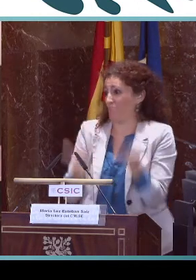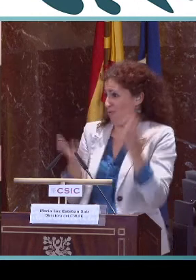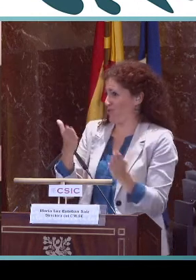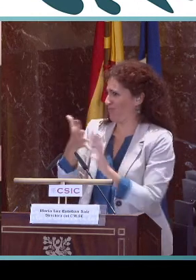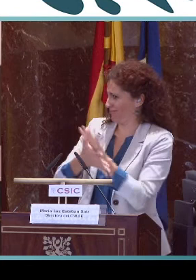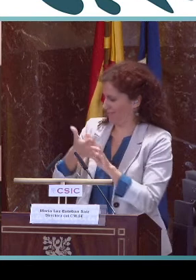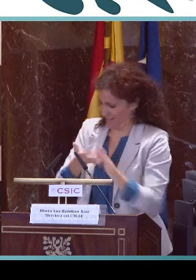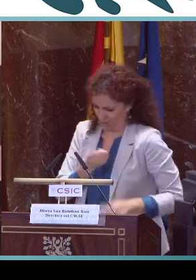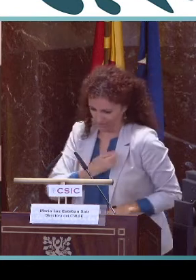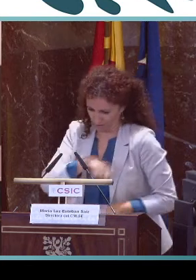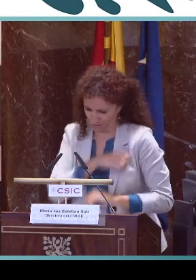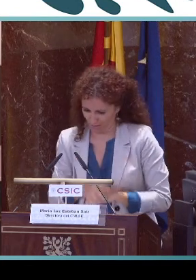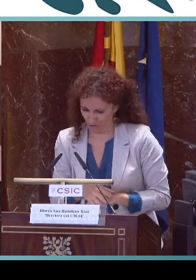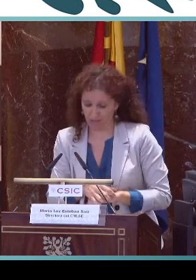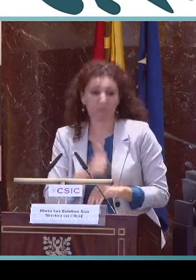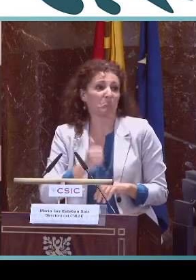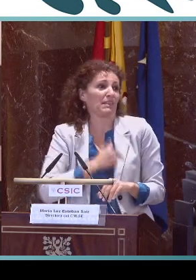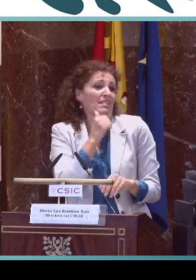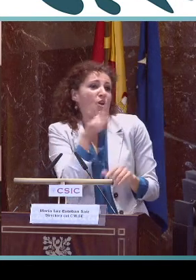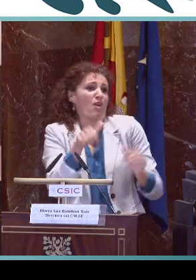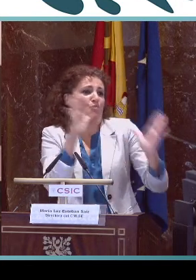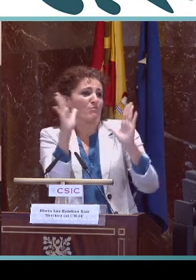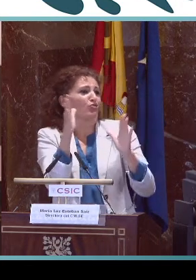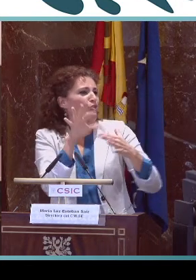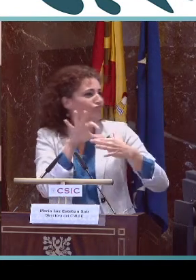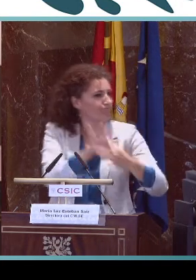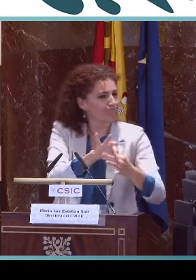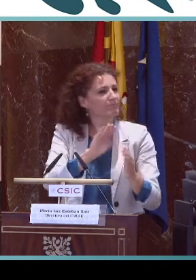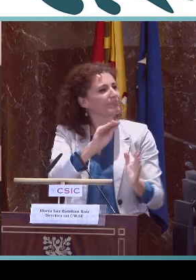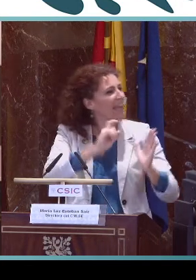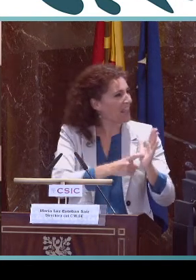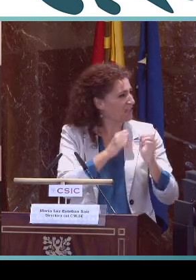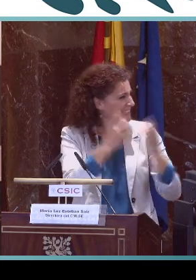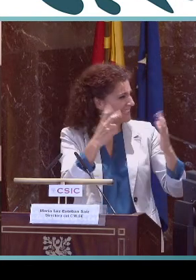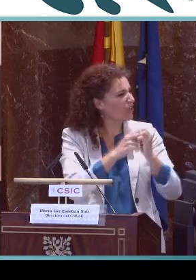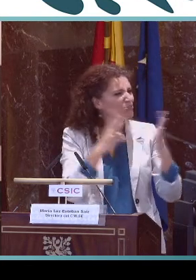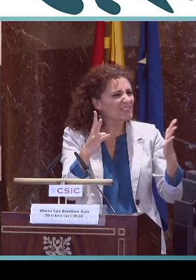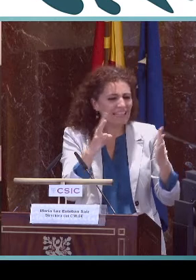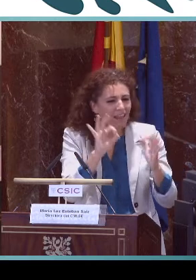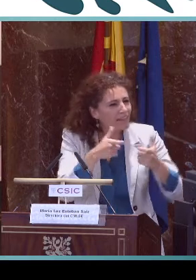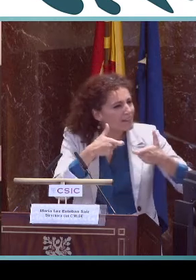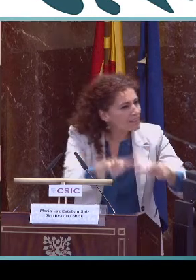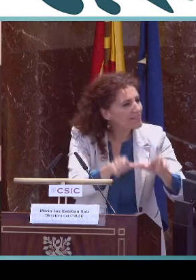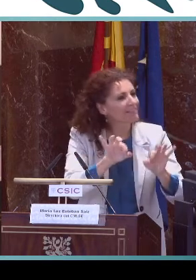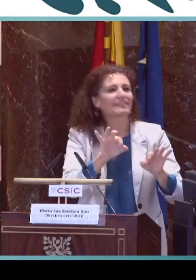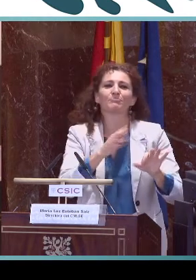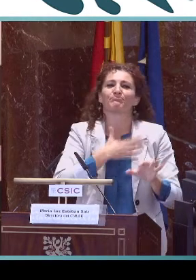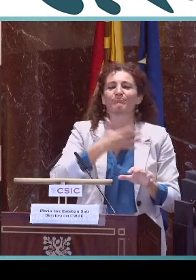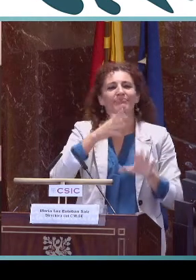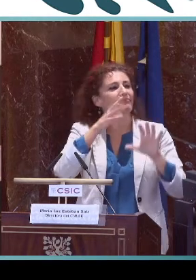de aspectos relacionados con el aprendizaje, la adquisición y la evaluación de esta lengua. Estamos en un momento apropiado